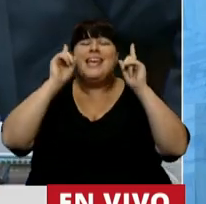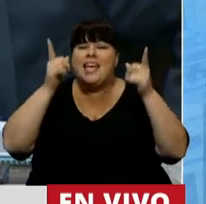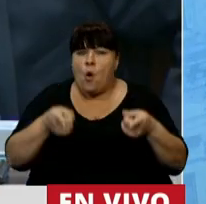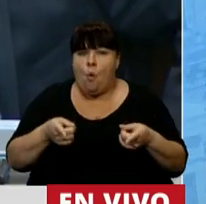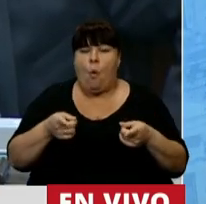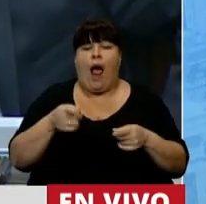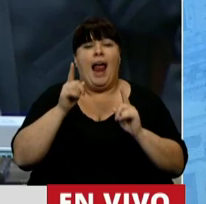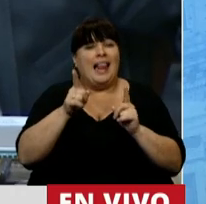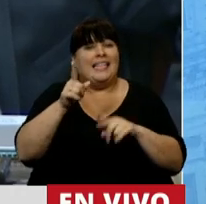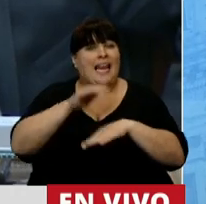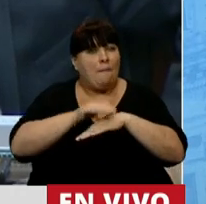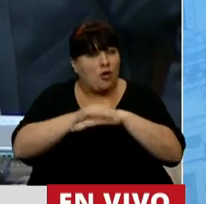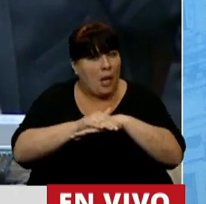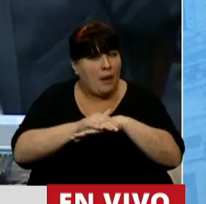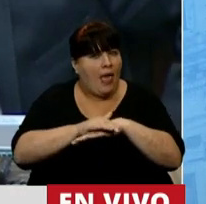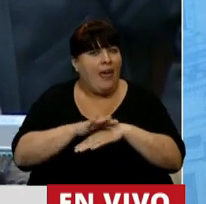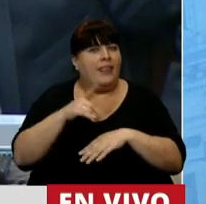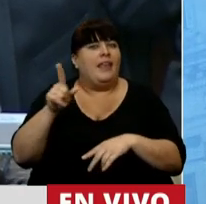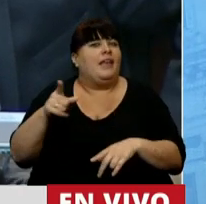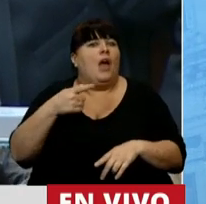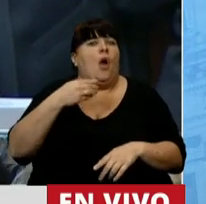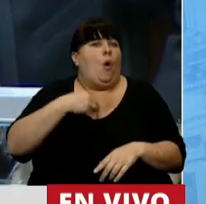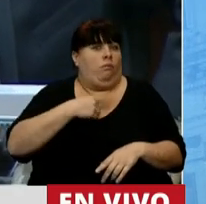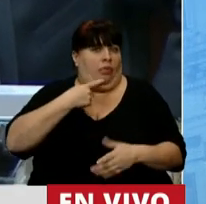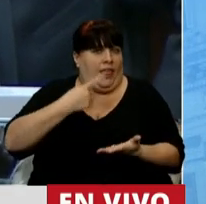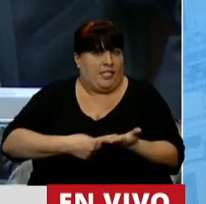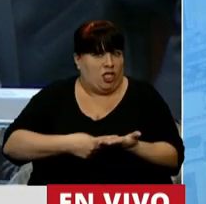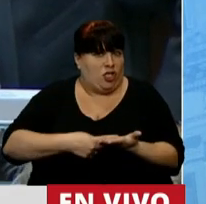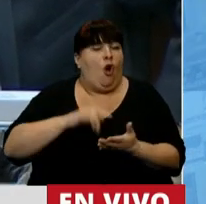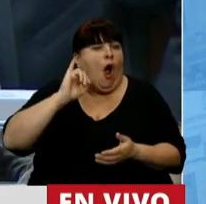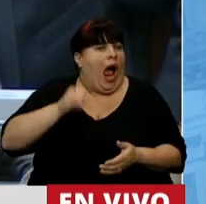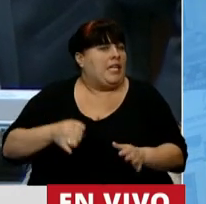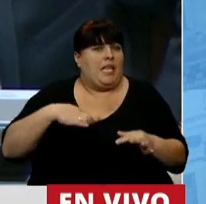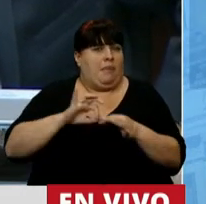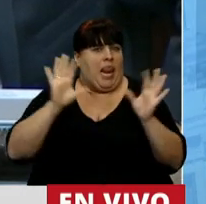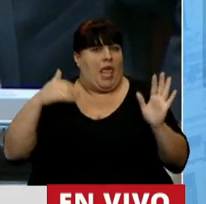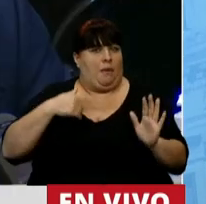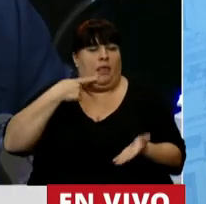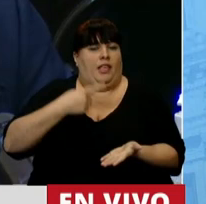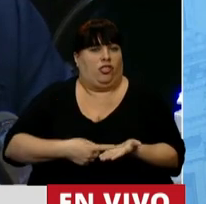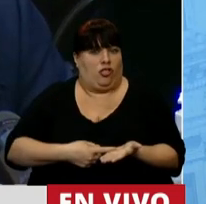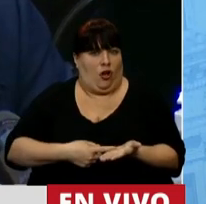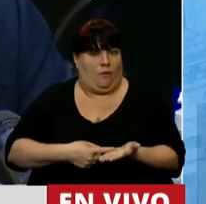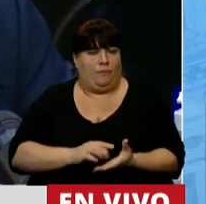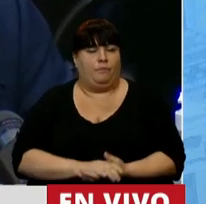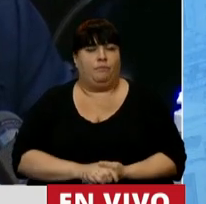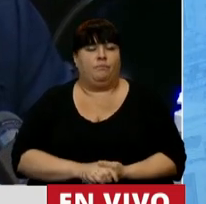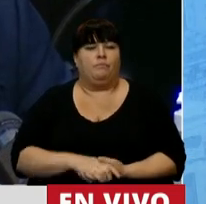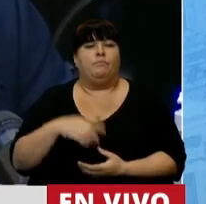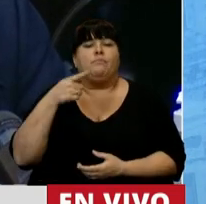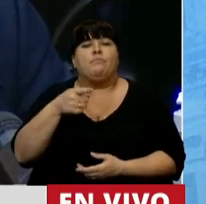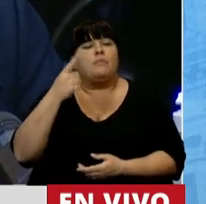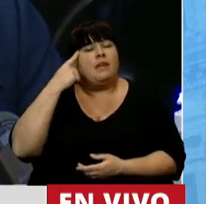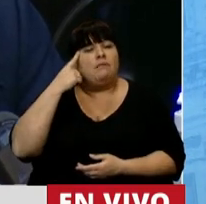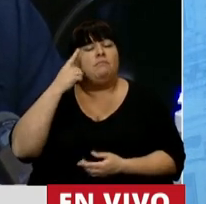cuando las mismas sean voluntarias y asumidas libremente, y que tengan como